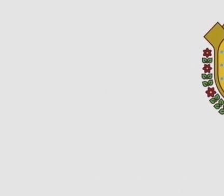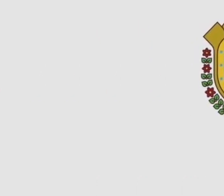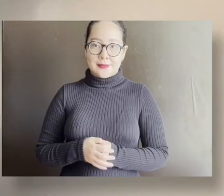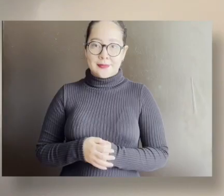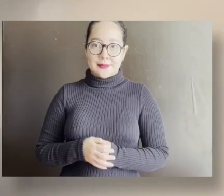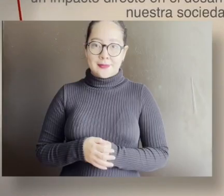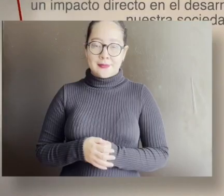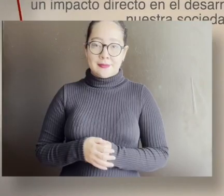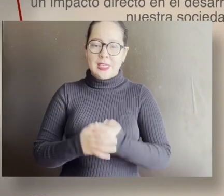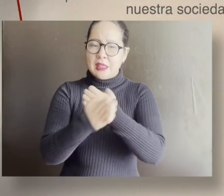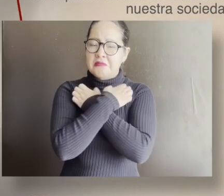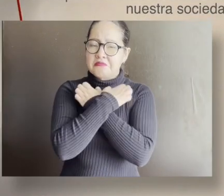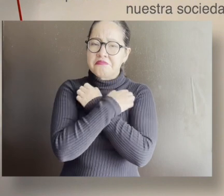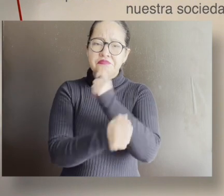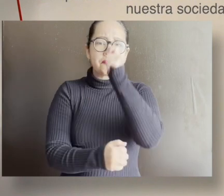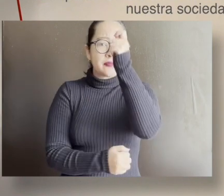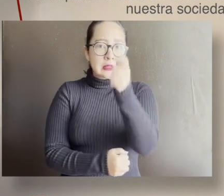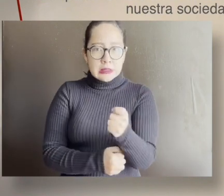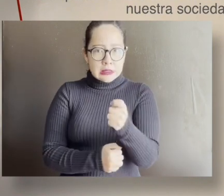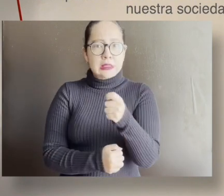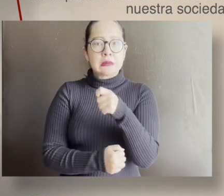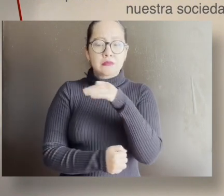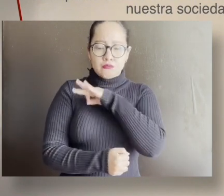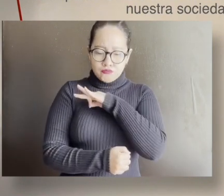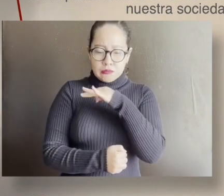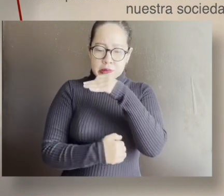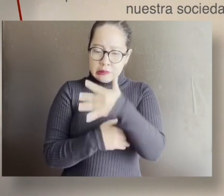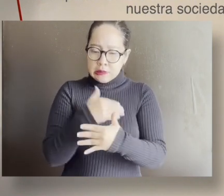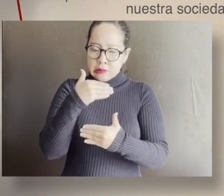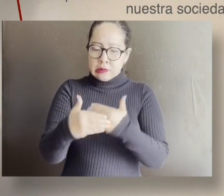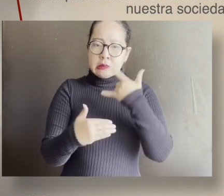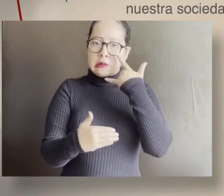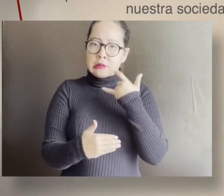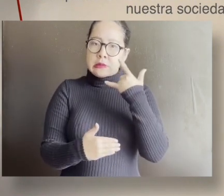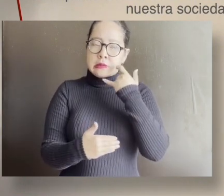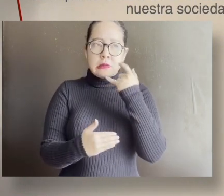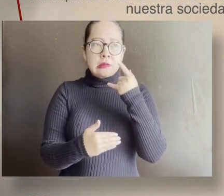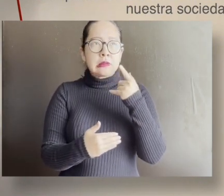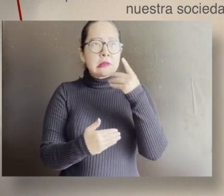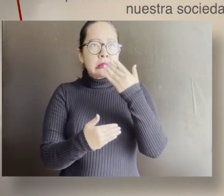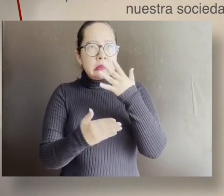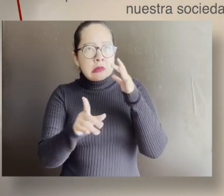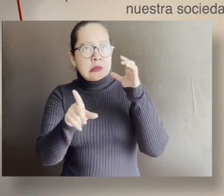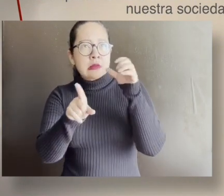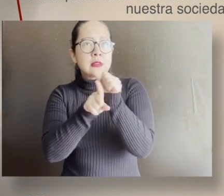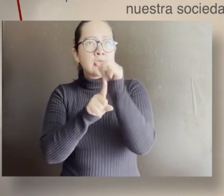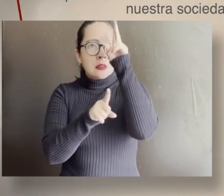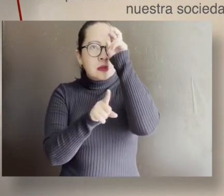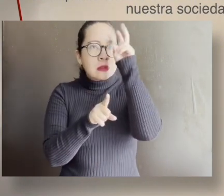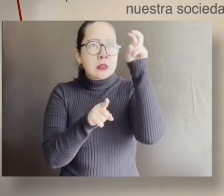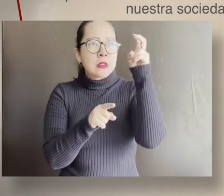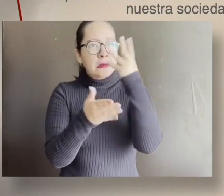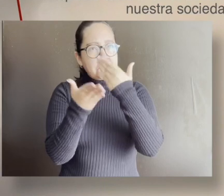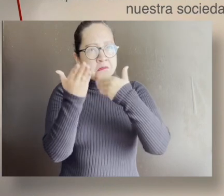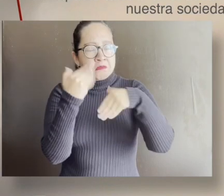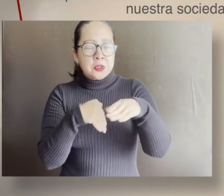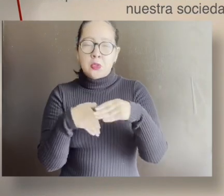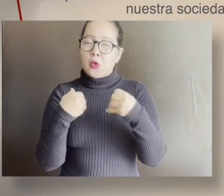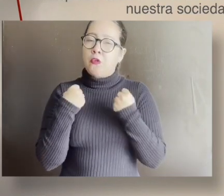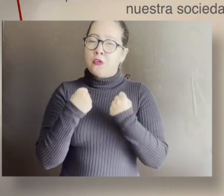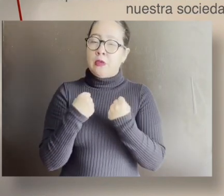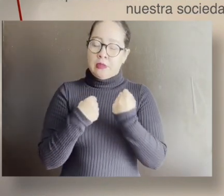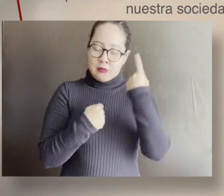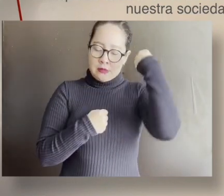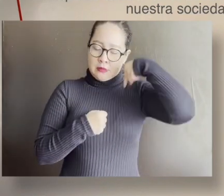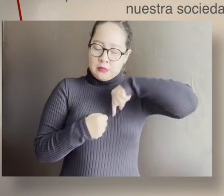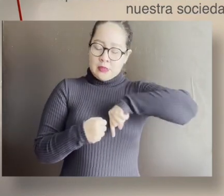La educación es el medio que facilita alcanzar metas y hacer realidad sueños que tienen un impacto directo en el